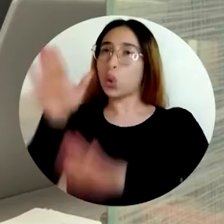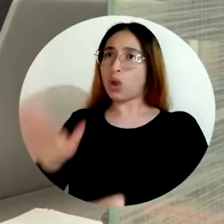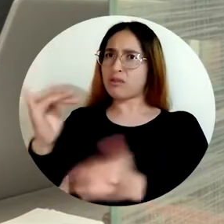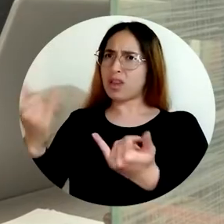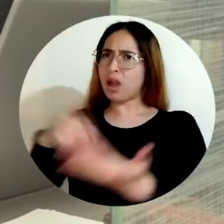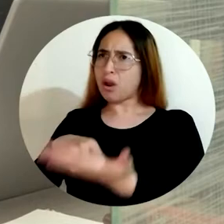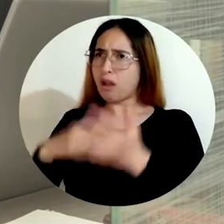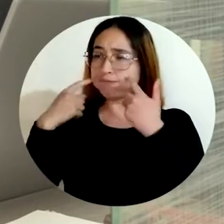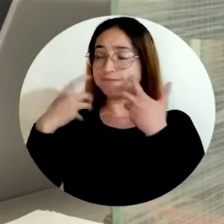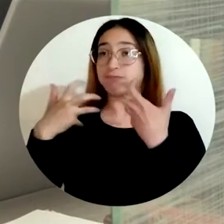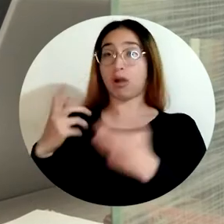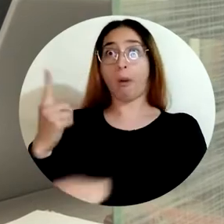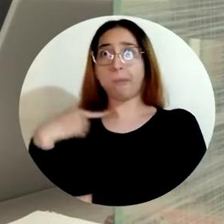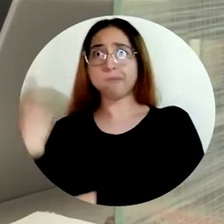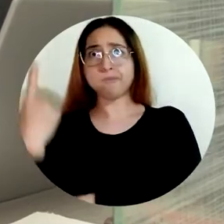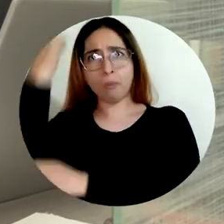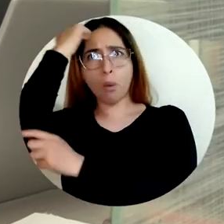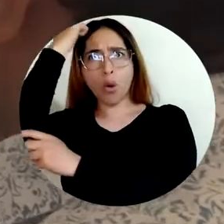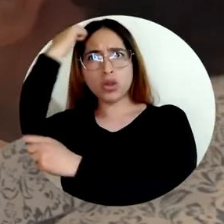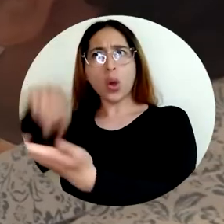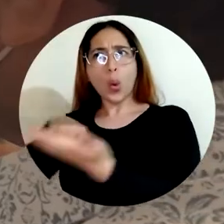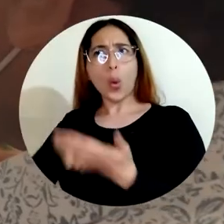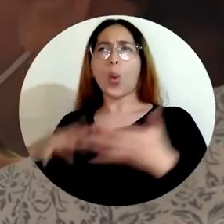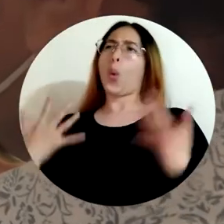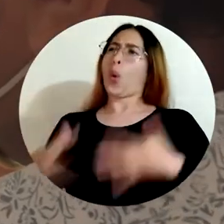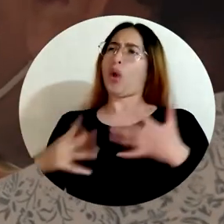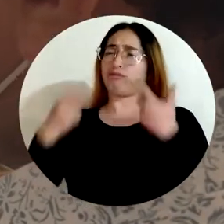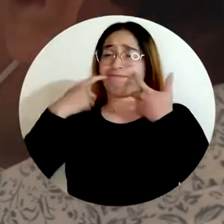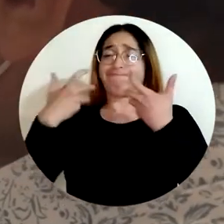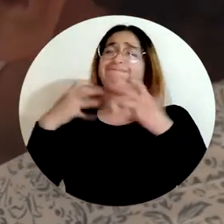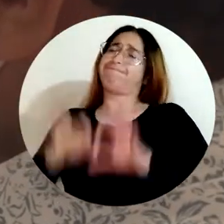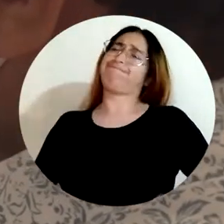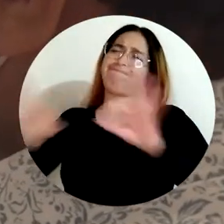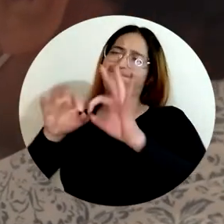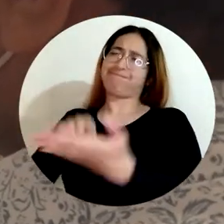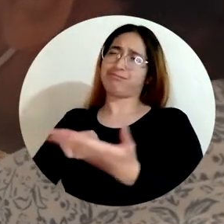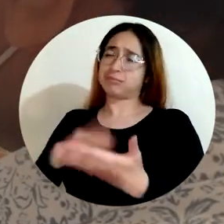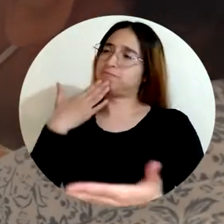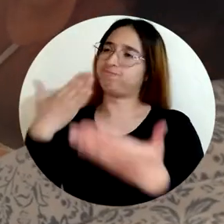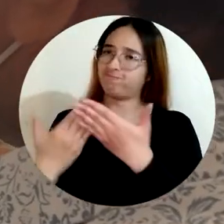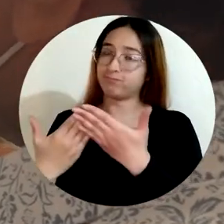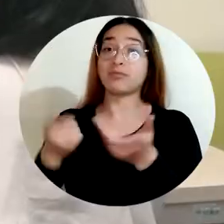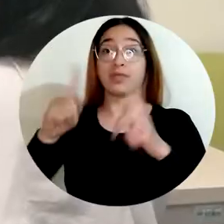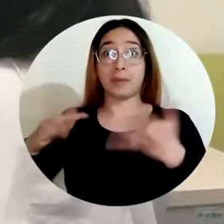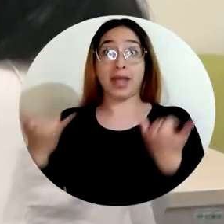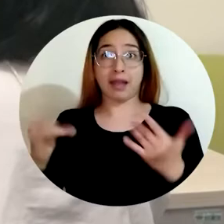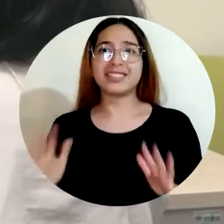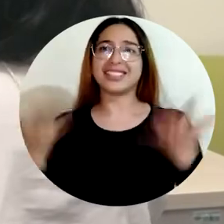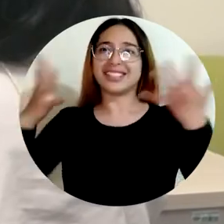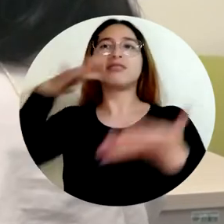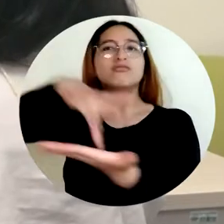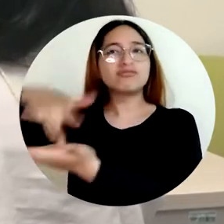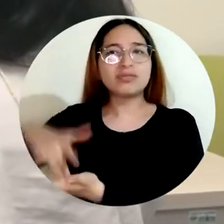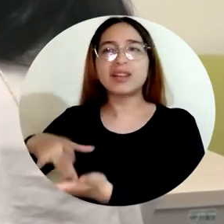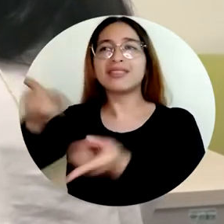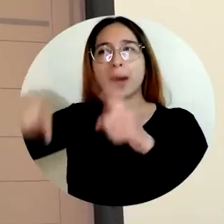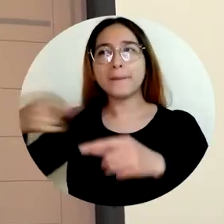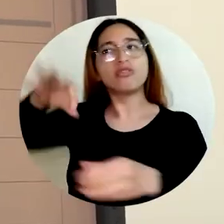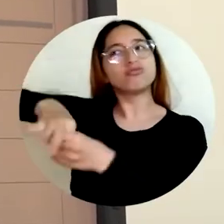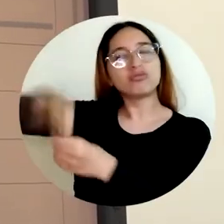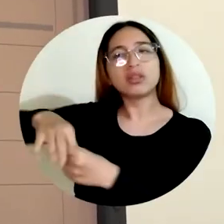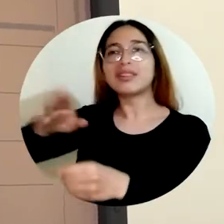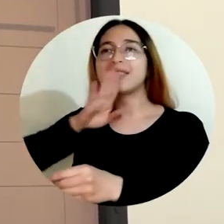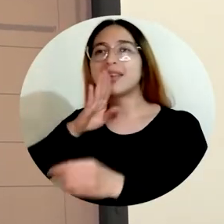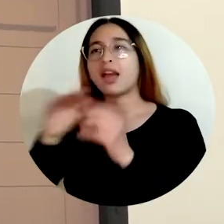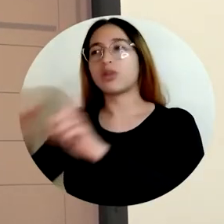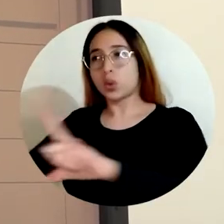llama la atención la respuesta de los docentes, que ha sido muy significativa. Celebramos la participación también de los